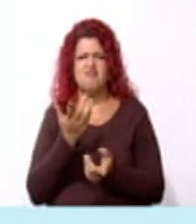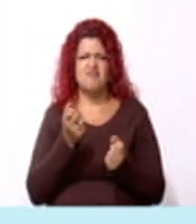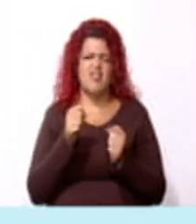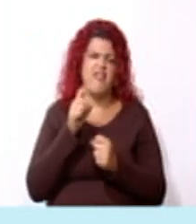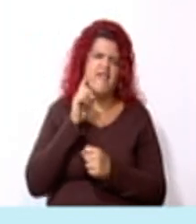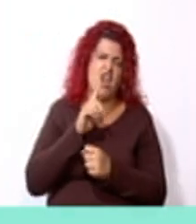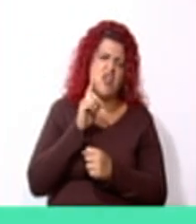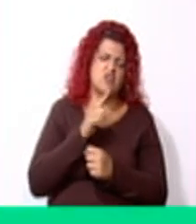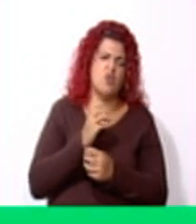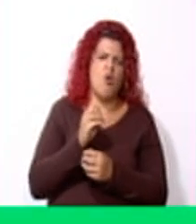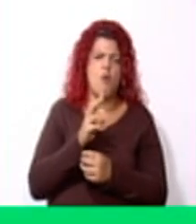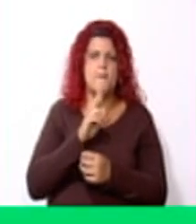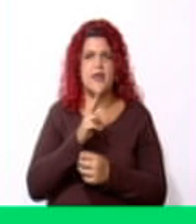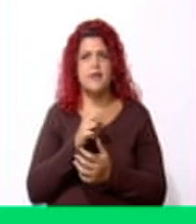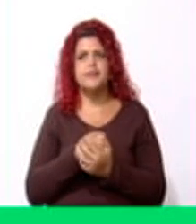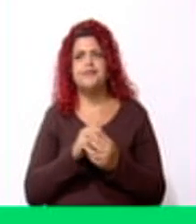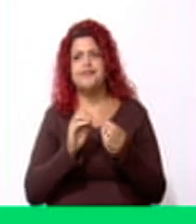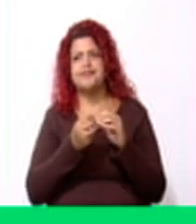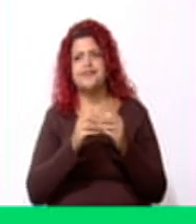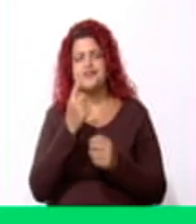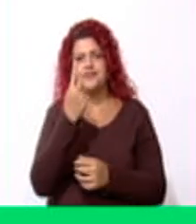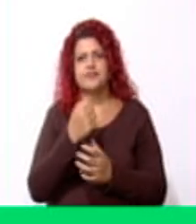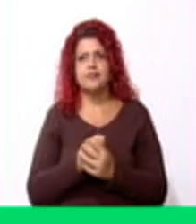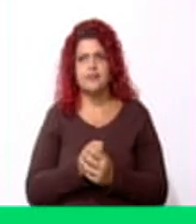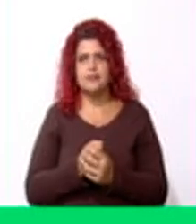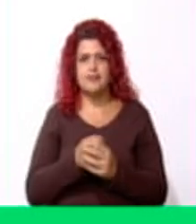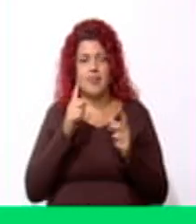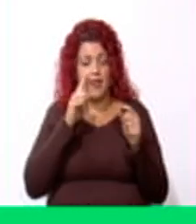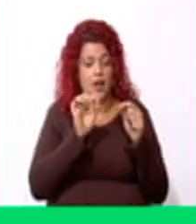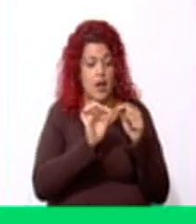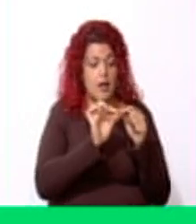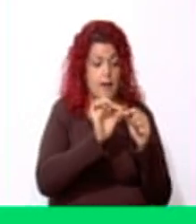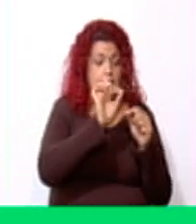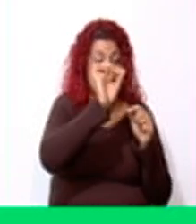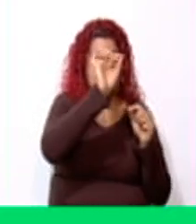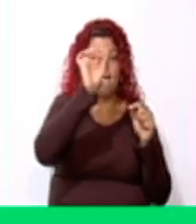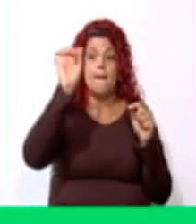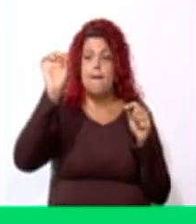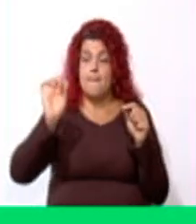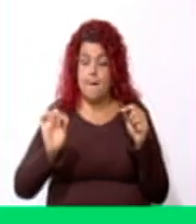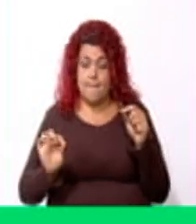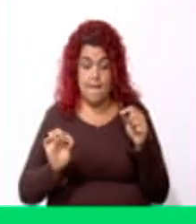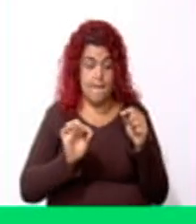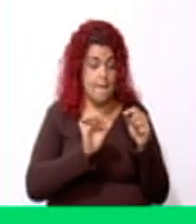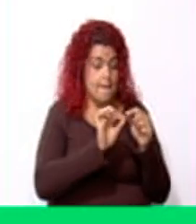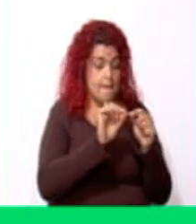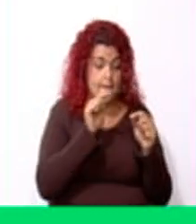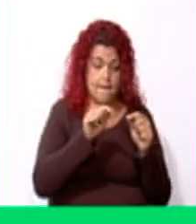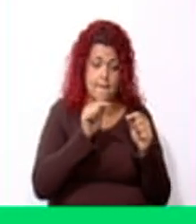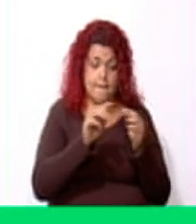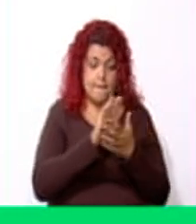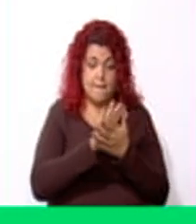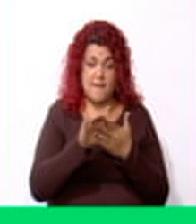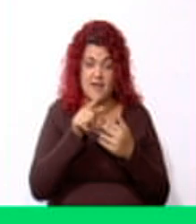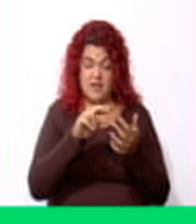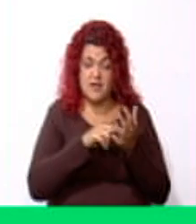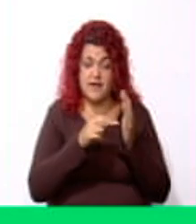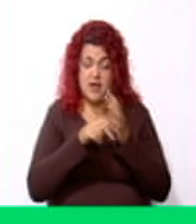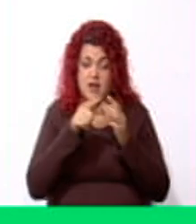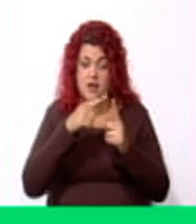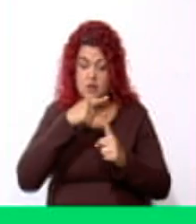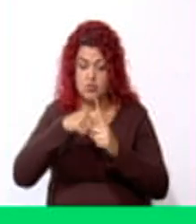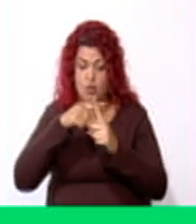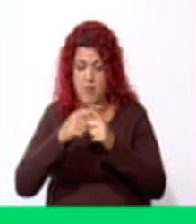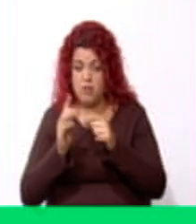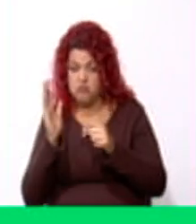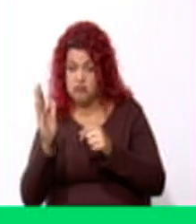falso o verdadero. Número uno. ¿El perímetro de una figura geométrica plana de la suma de las longitudes de sus